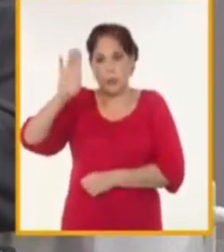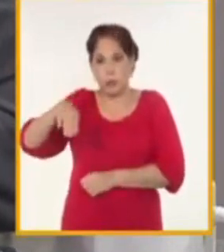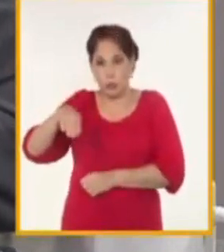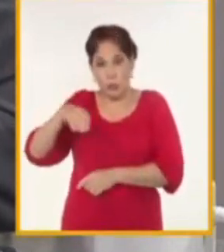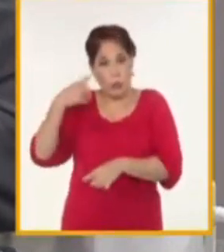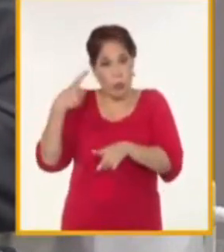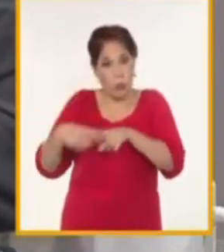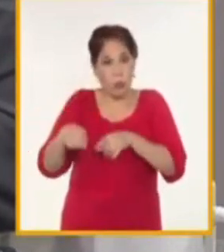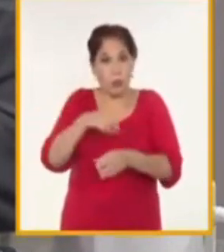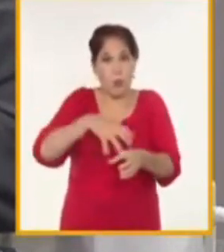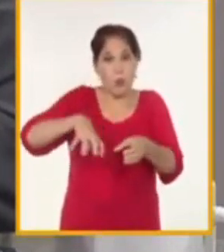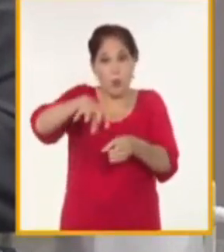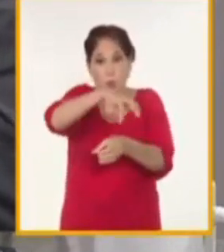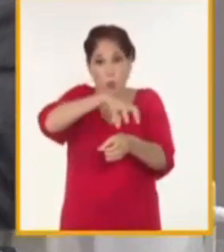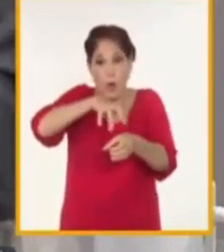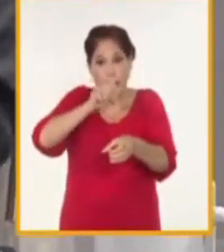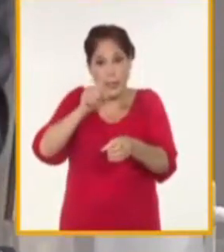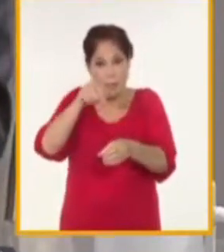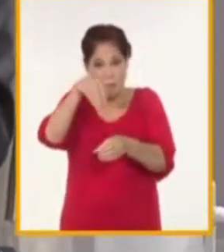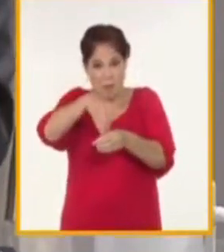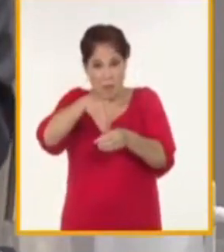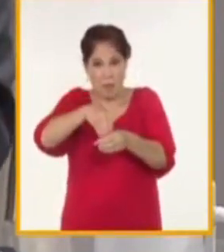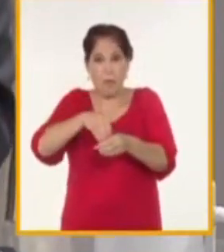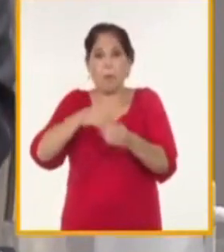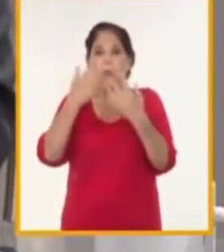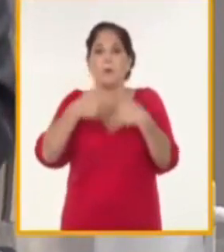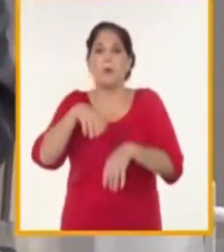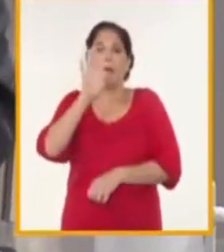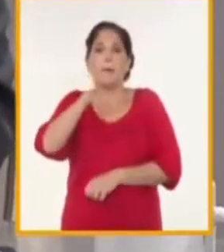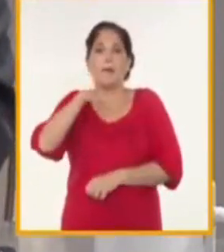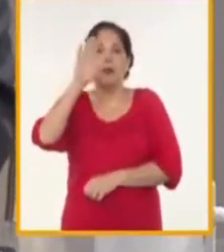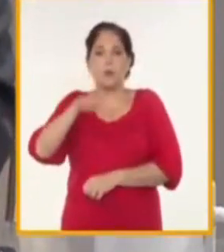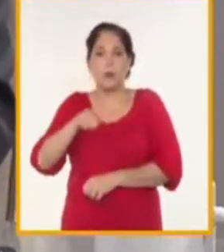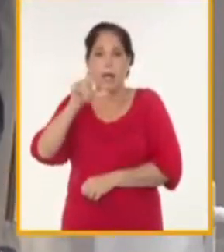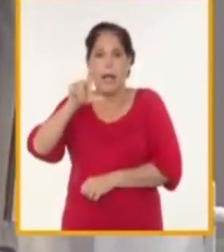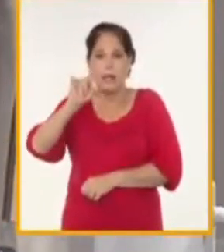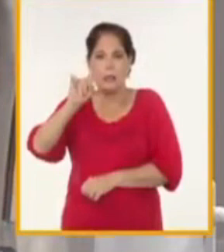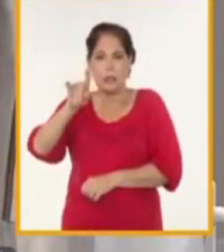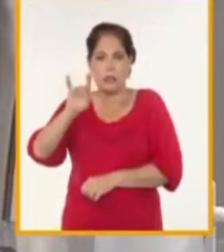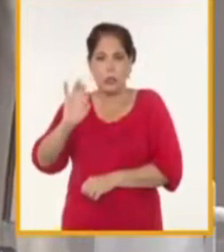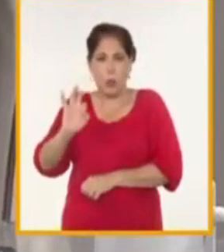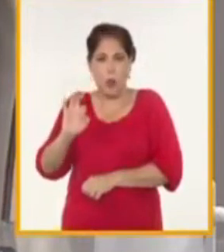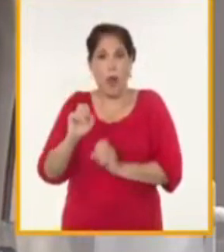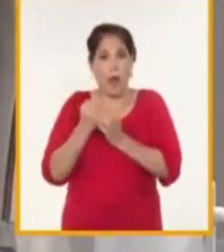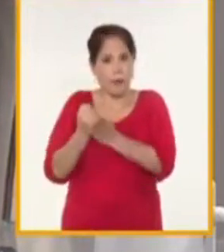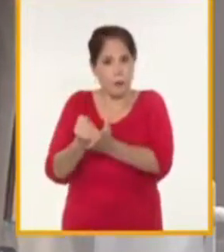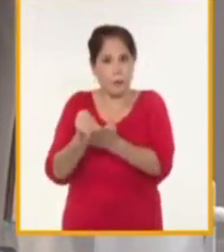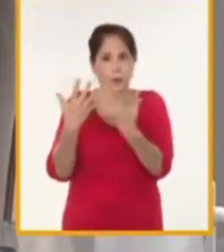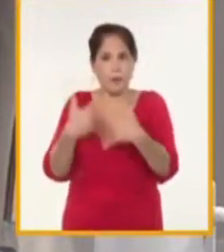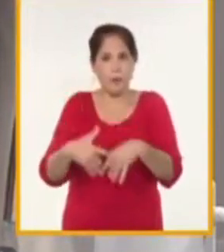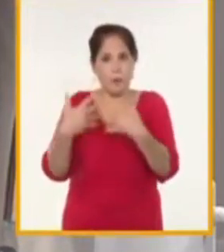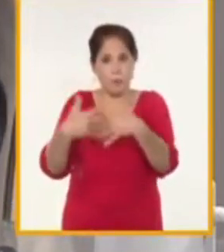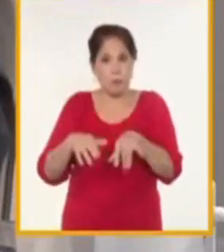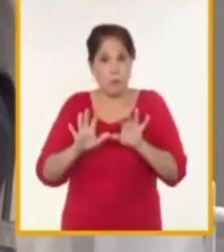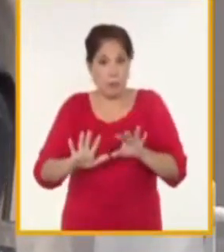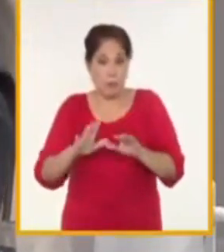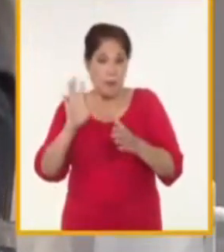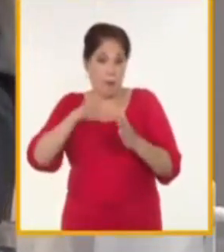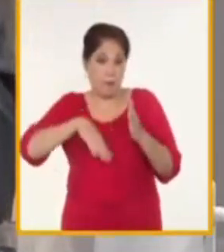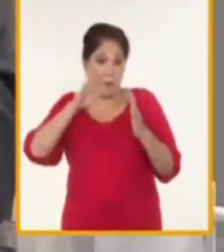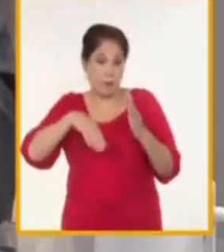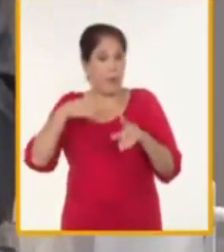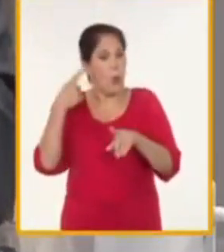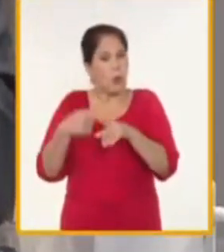como a las otras establecidas en el país y el mejoramiento de las capacidades industriales y de la